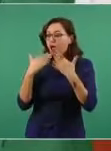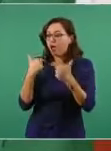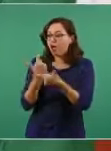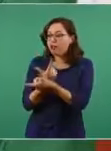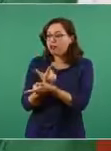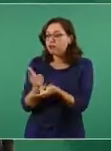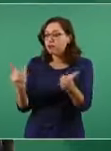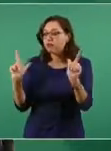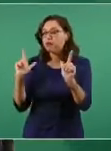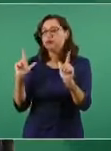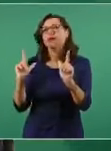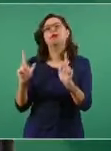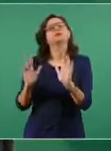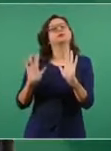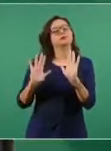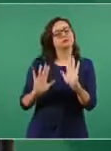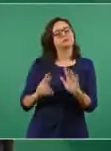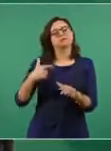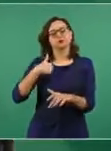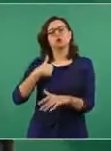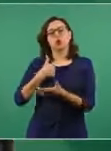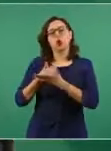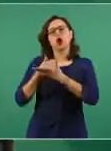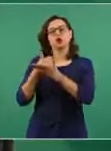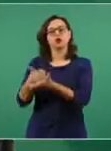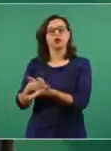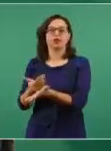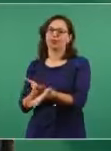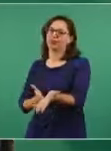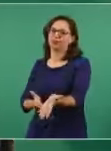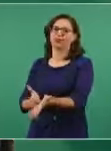para entrometerse.